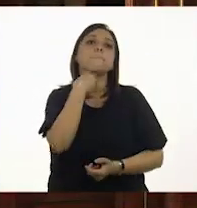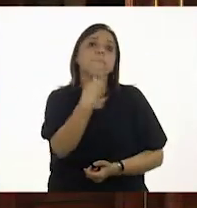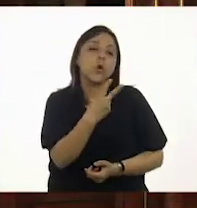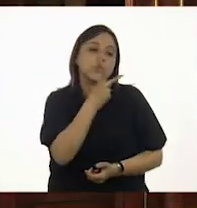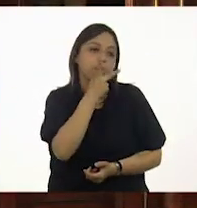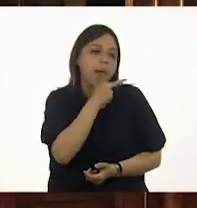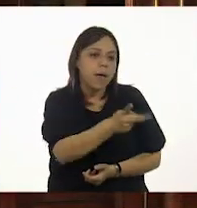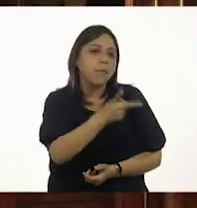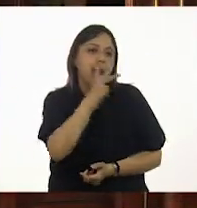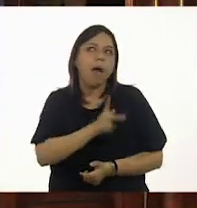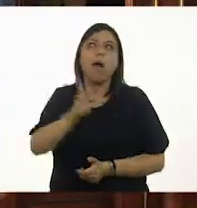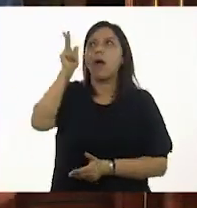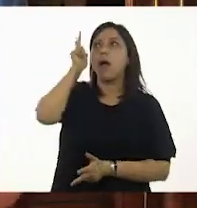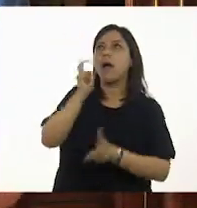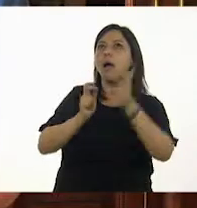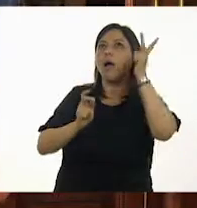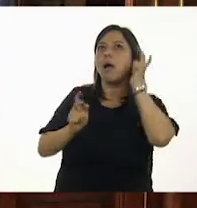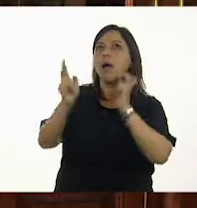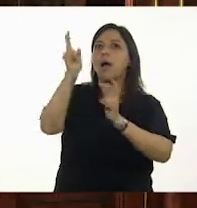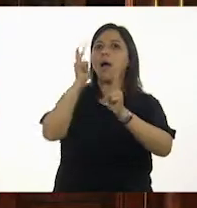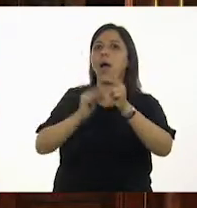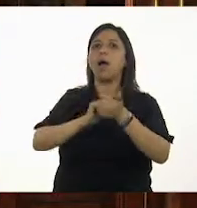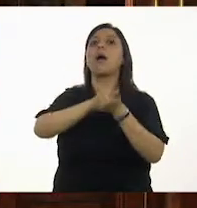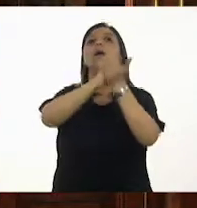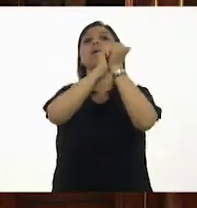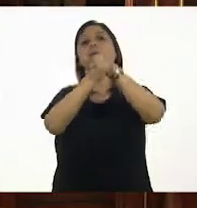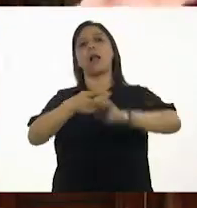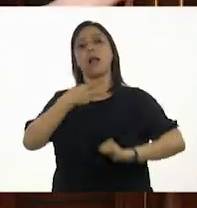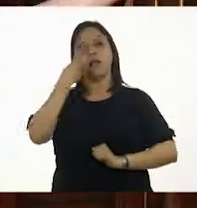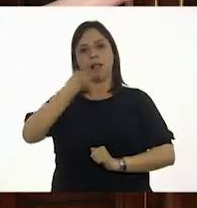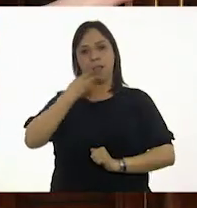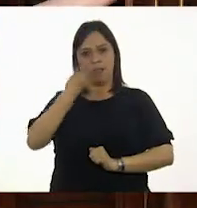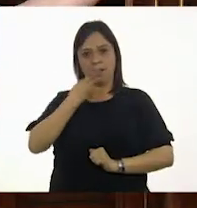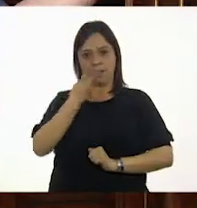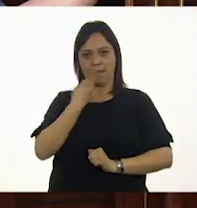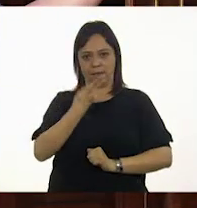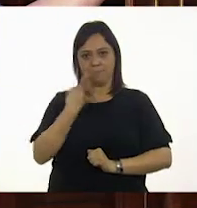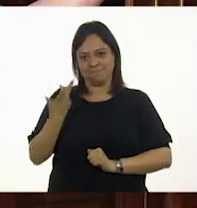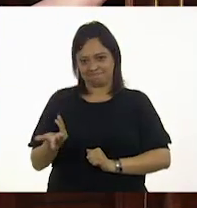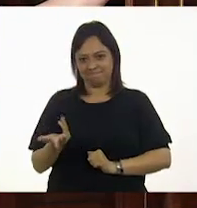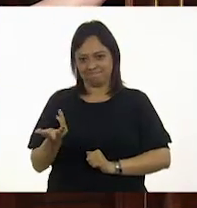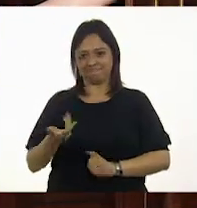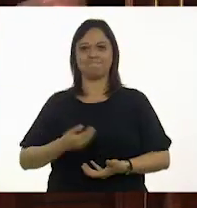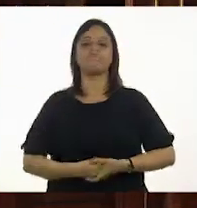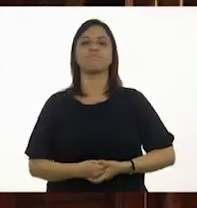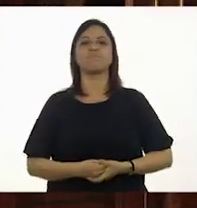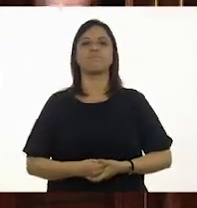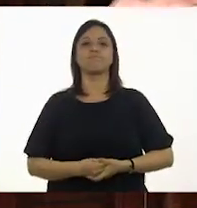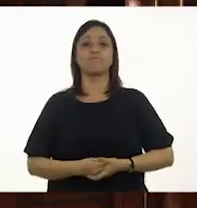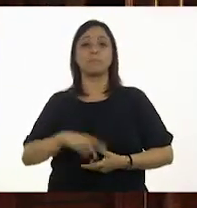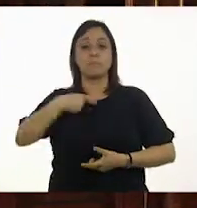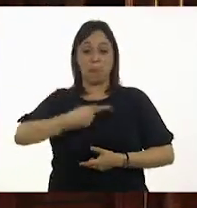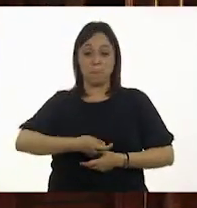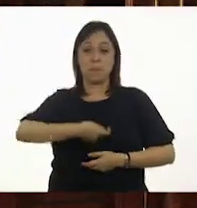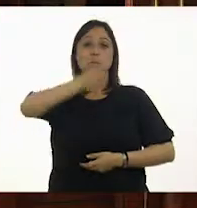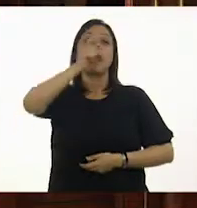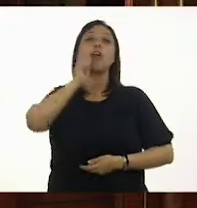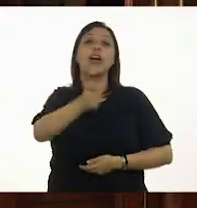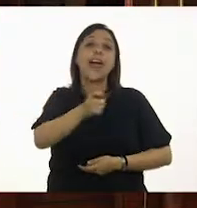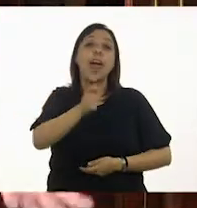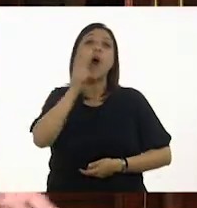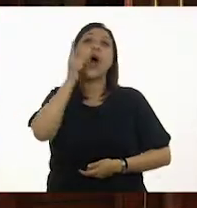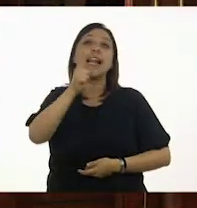aprender mucho más rápido a hablar. Y, claro, uno, ¿qué más? Que lo primero que dijeran es